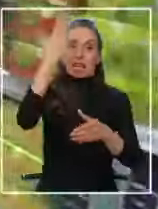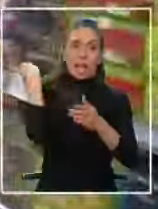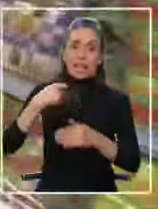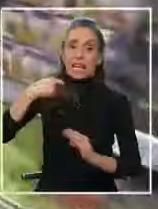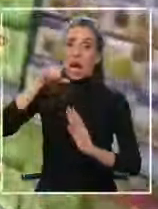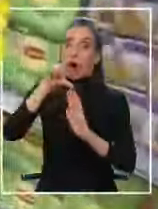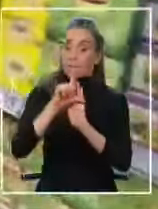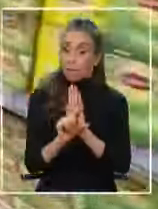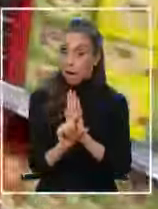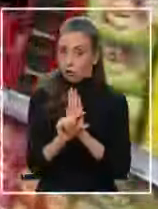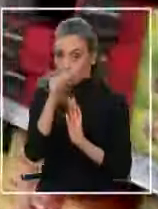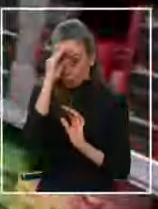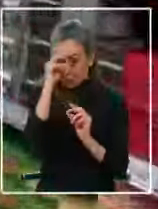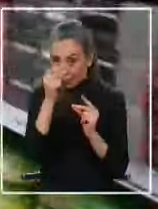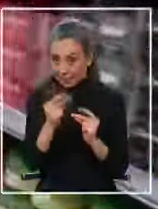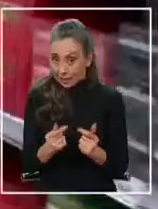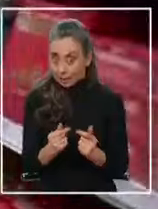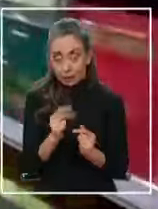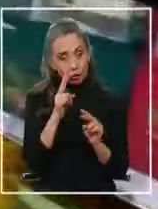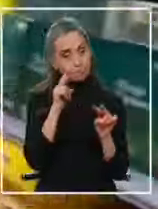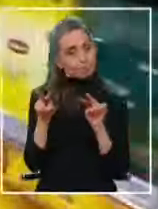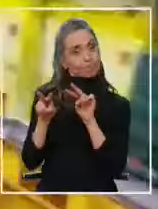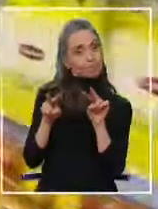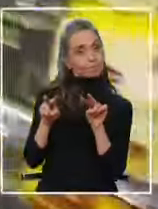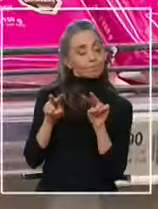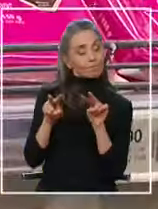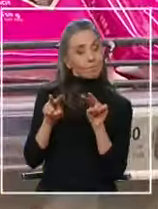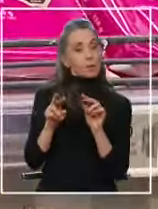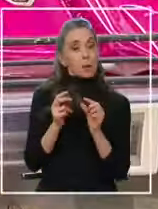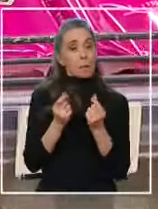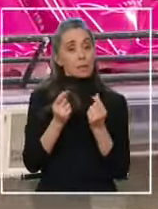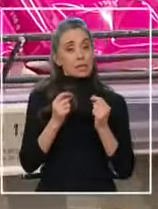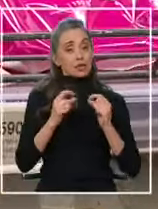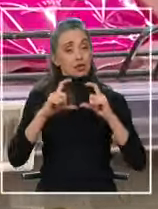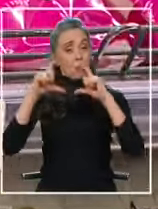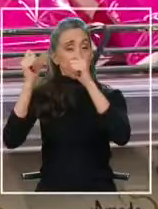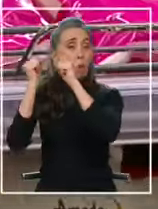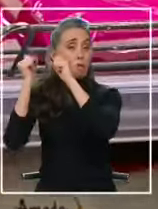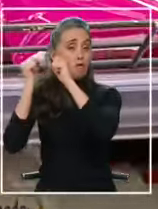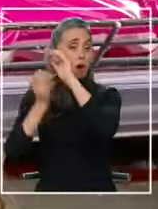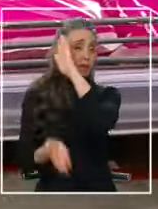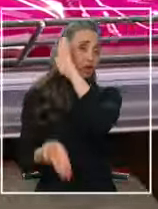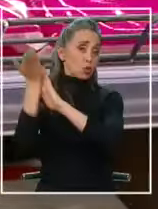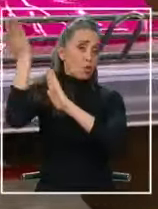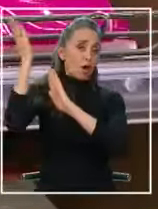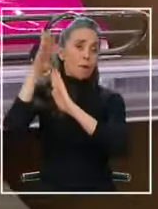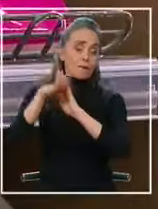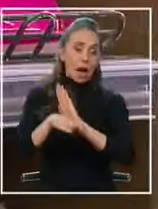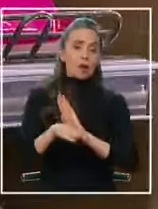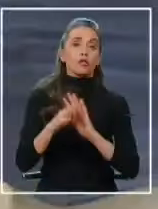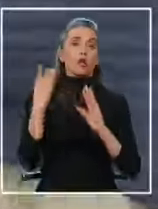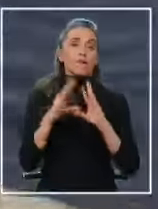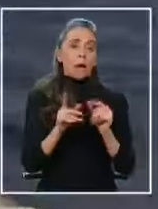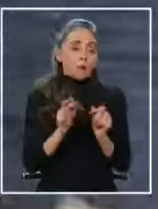caros Para los expertos es un síntoma de la moderación de los precios y cómo se relaja el presupuesto familiar tras dos